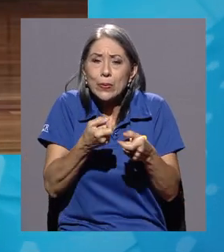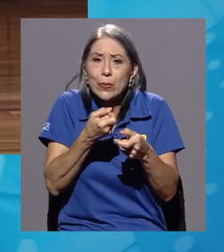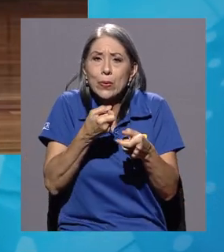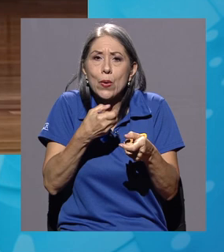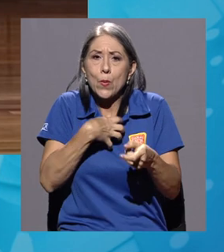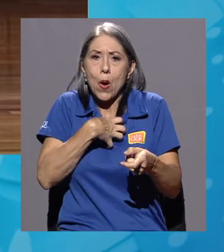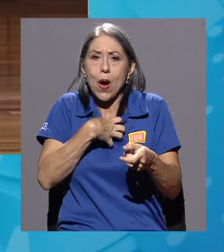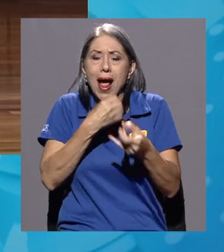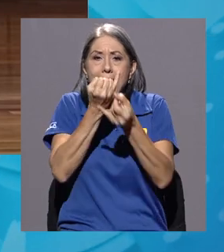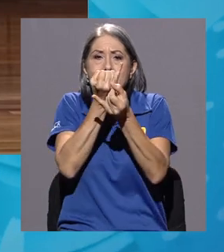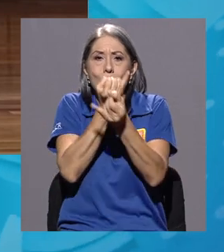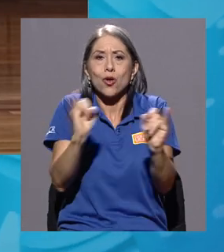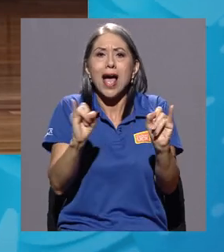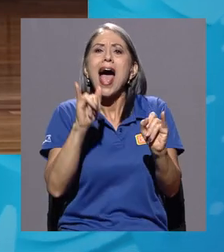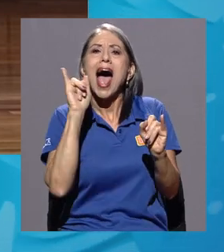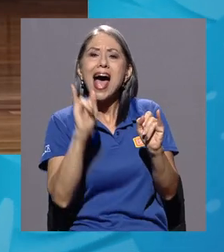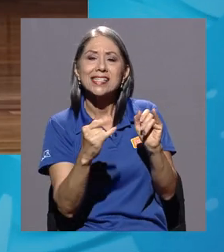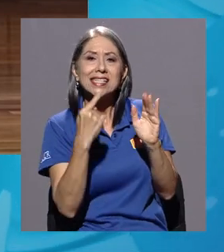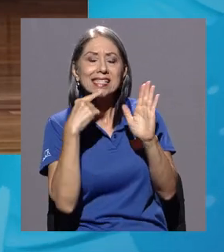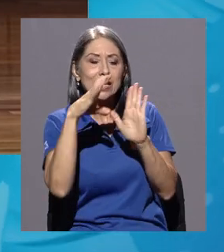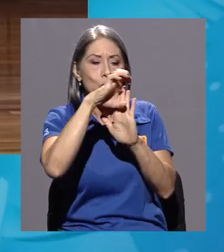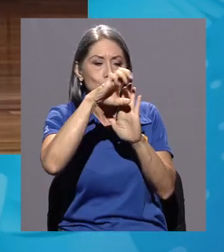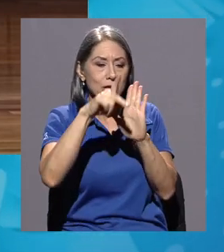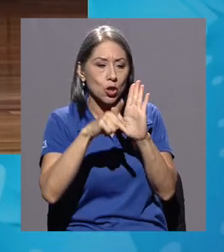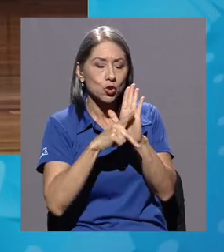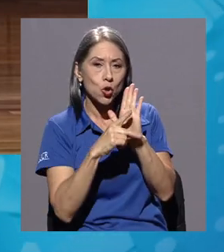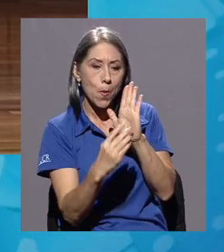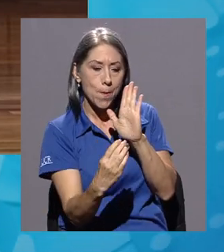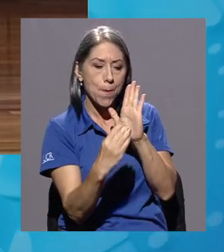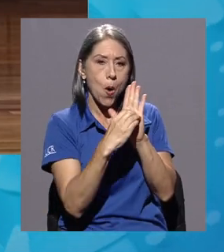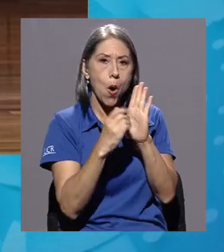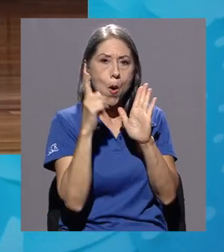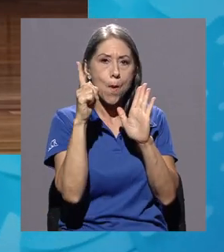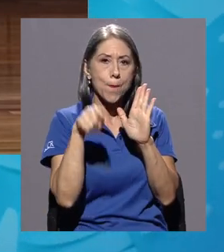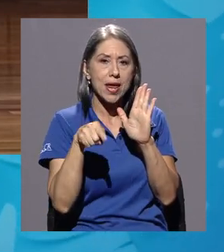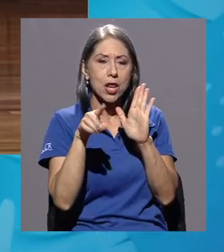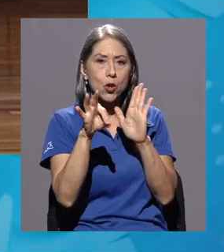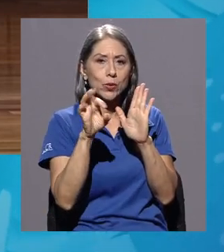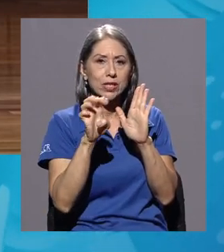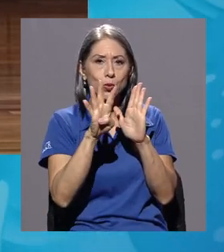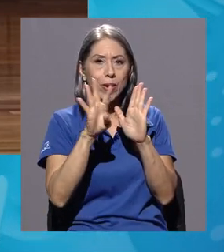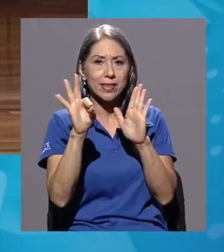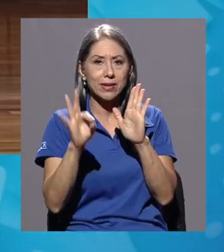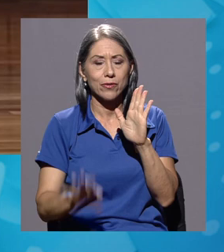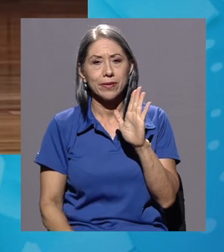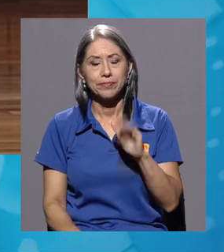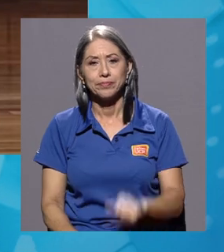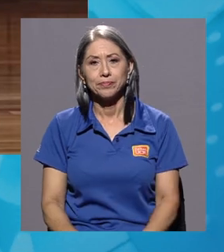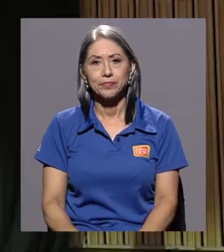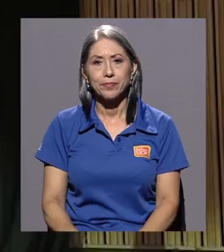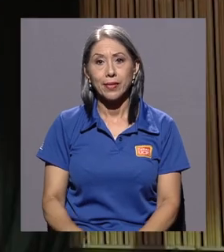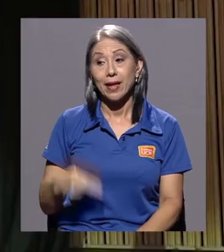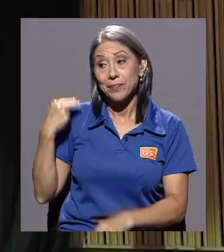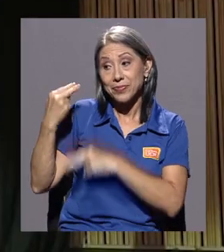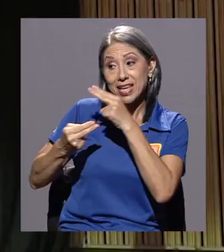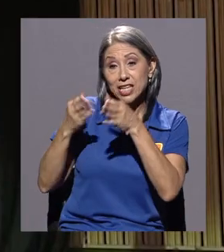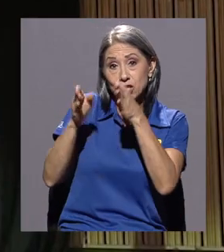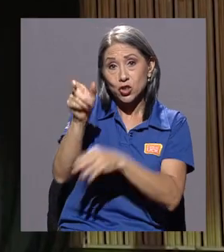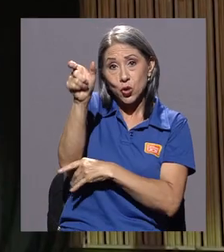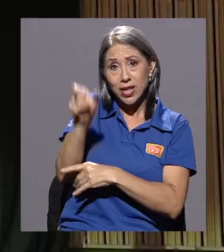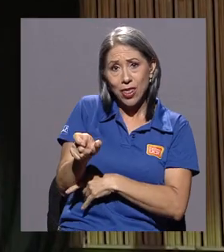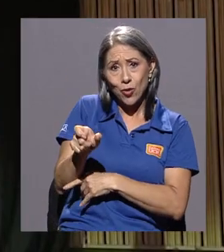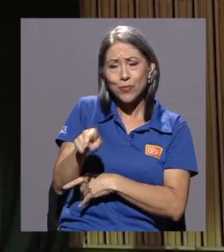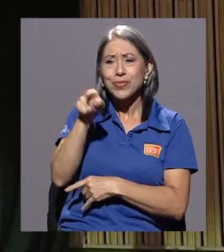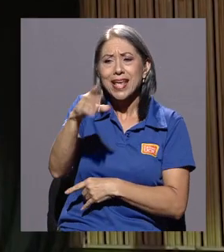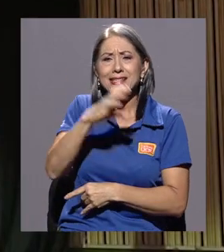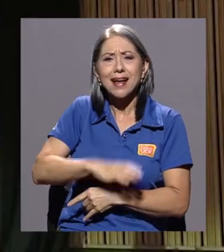y así lo estableció la constitución de 1949 para el historiador